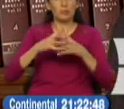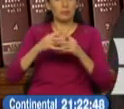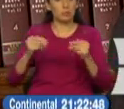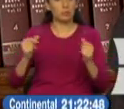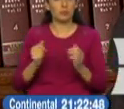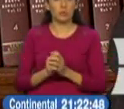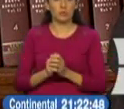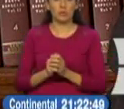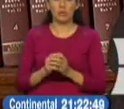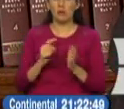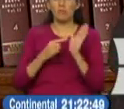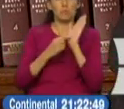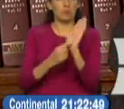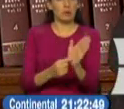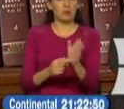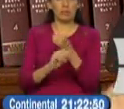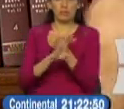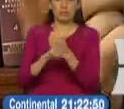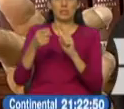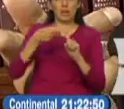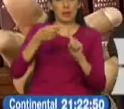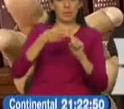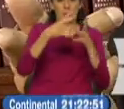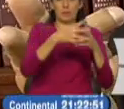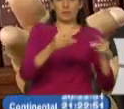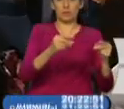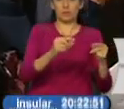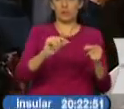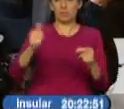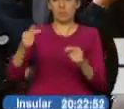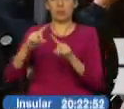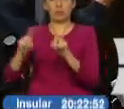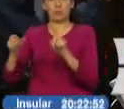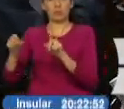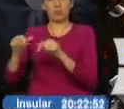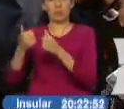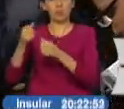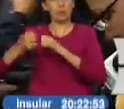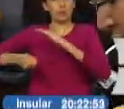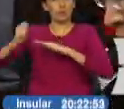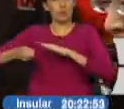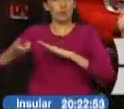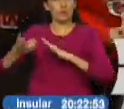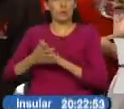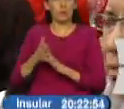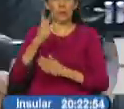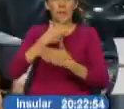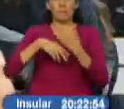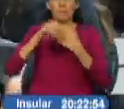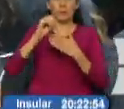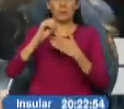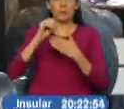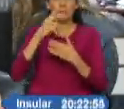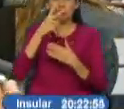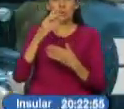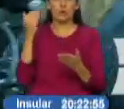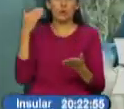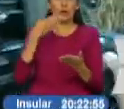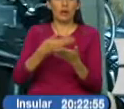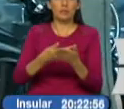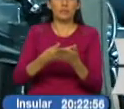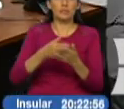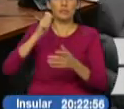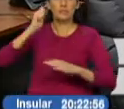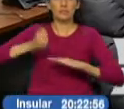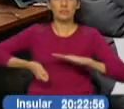Le pueden declarar a la una la prescripción y también le pueden declarar a la otra. Es por ello que este martes su hijo Abdalá Bucarán Puley acudió a la Corte Nacional de Justicia